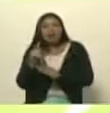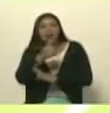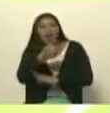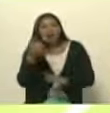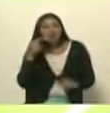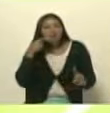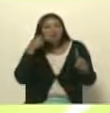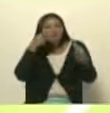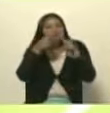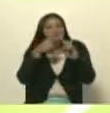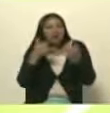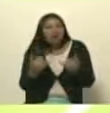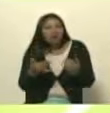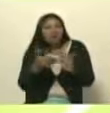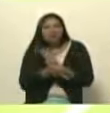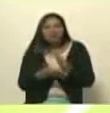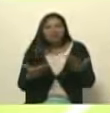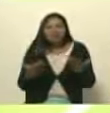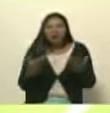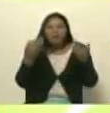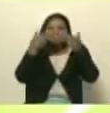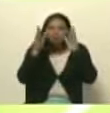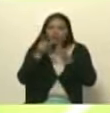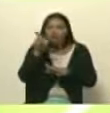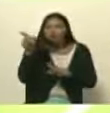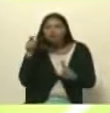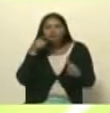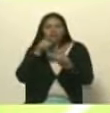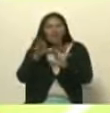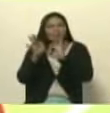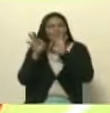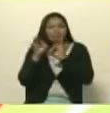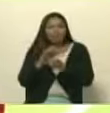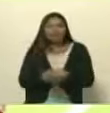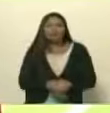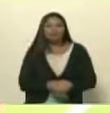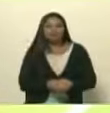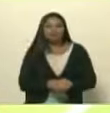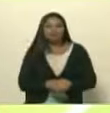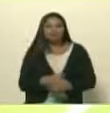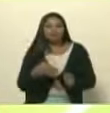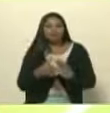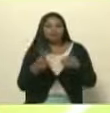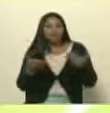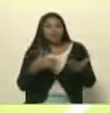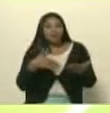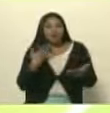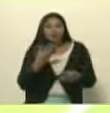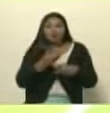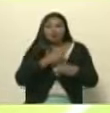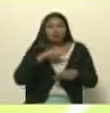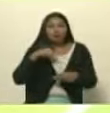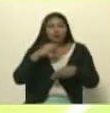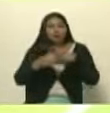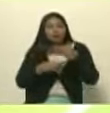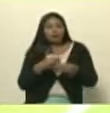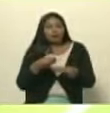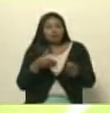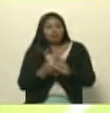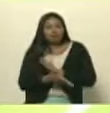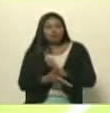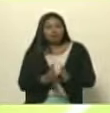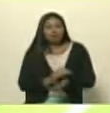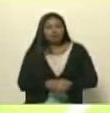va dirigido a un público determinado. ¿Qué podemos nosotros hacer y qué debemos nosotros hacer?